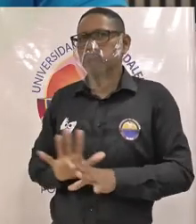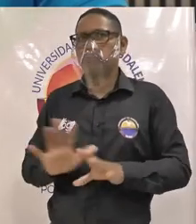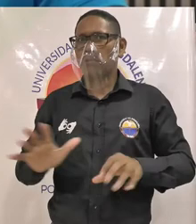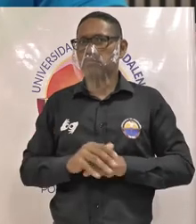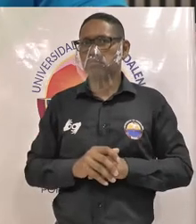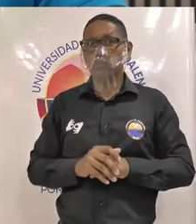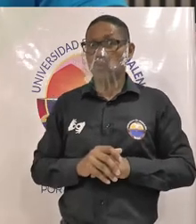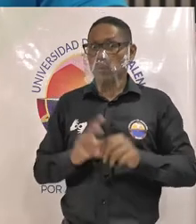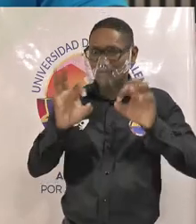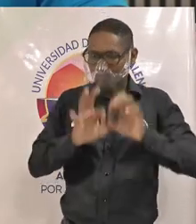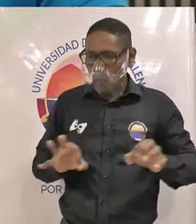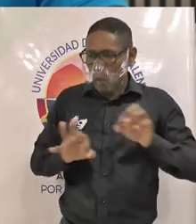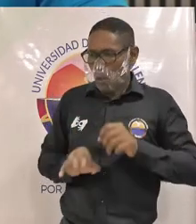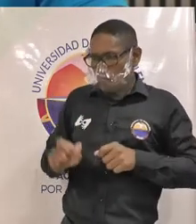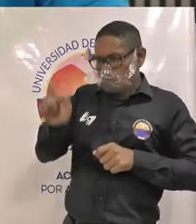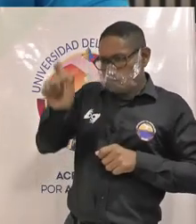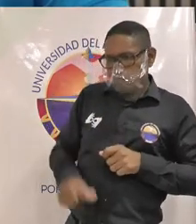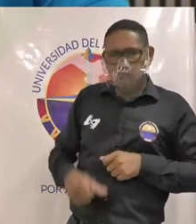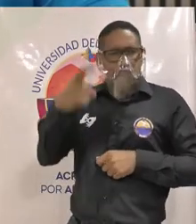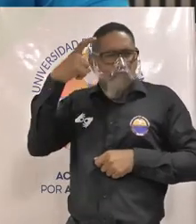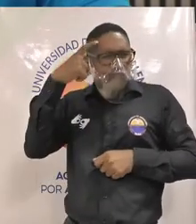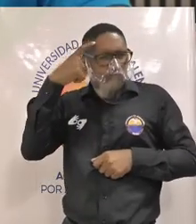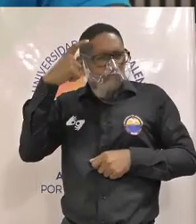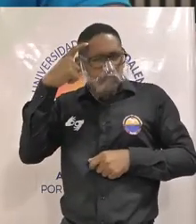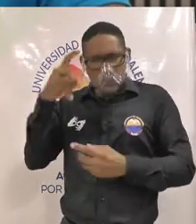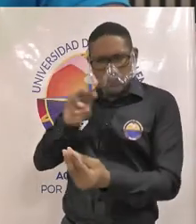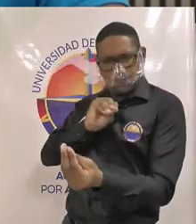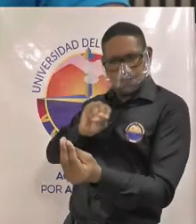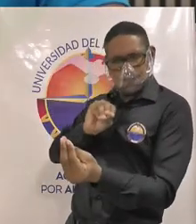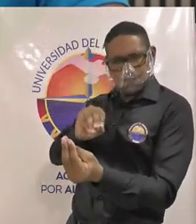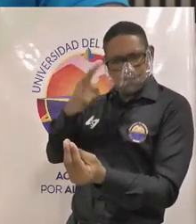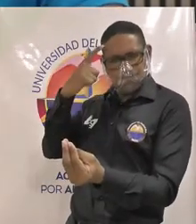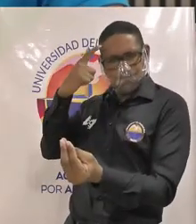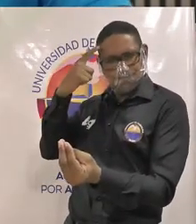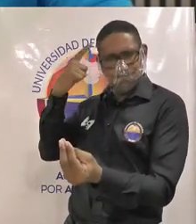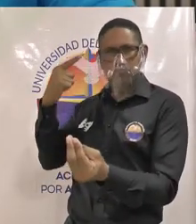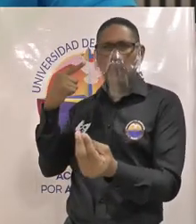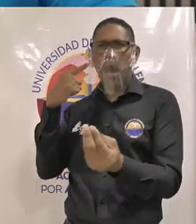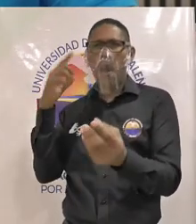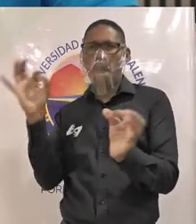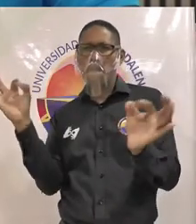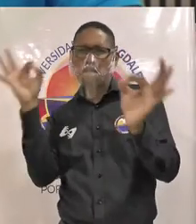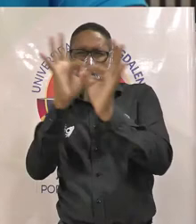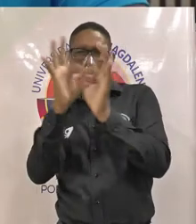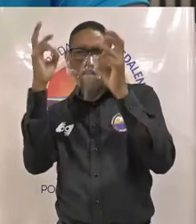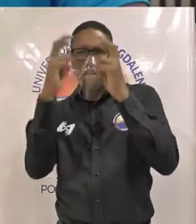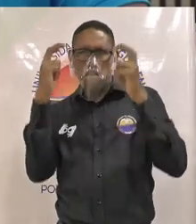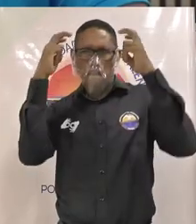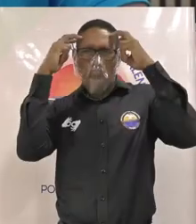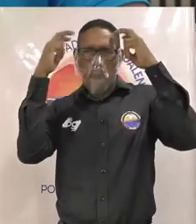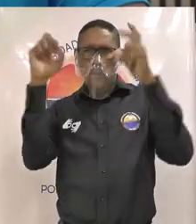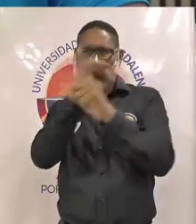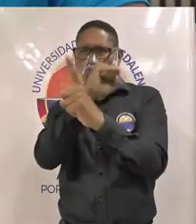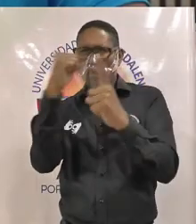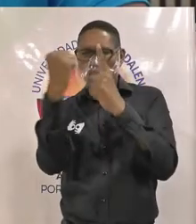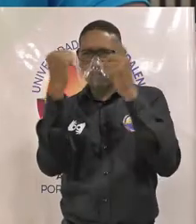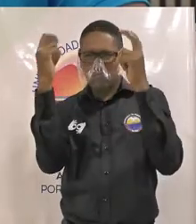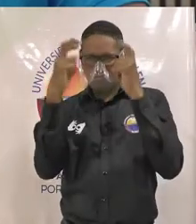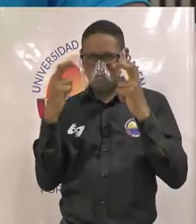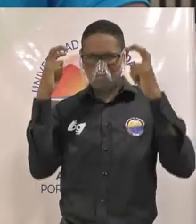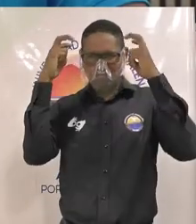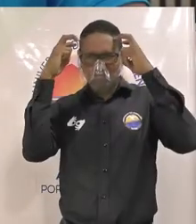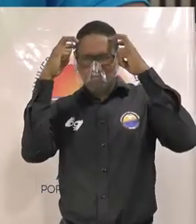que empezar a formar individuos más inteligentes con un enfoque ¿a qué? a lo cognitivo a lo social a lo